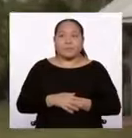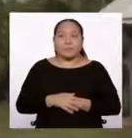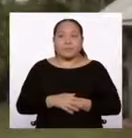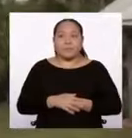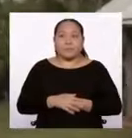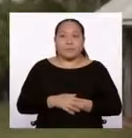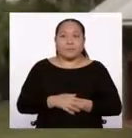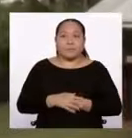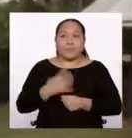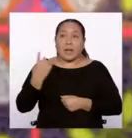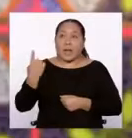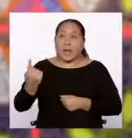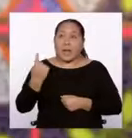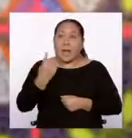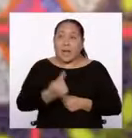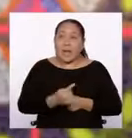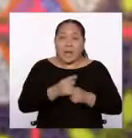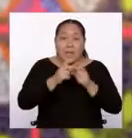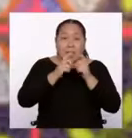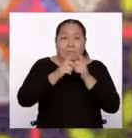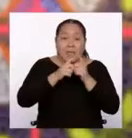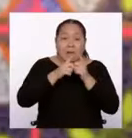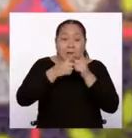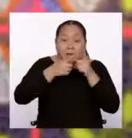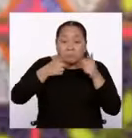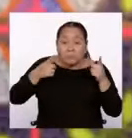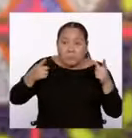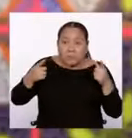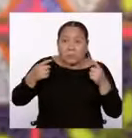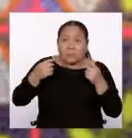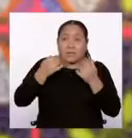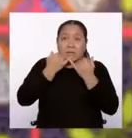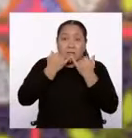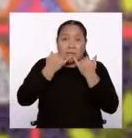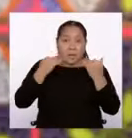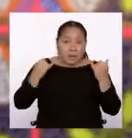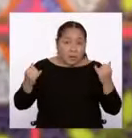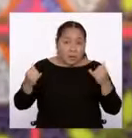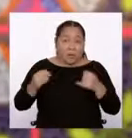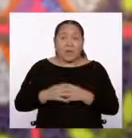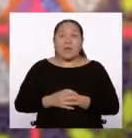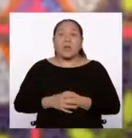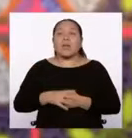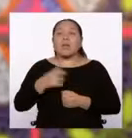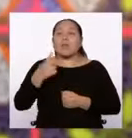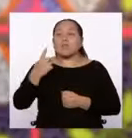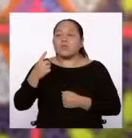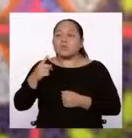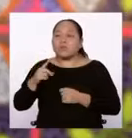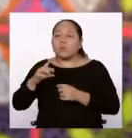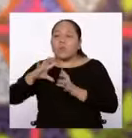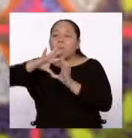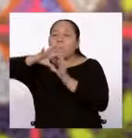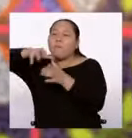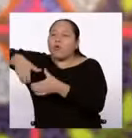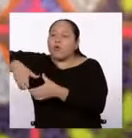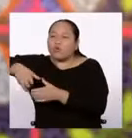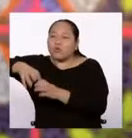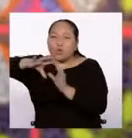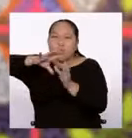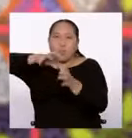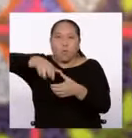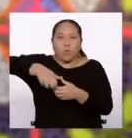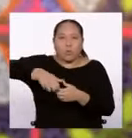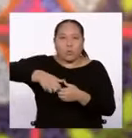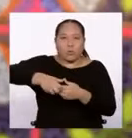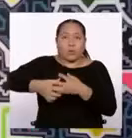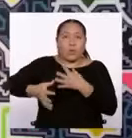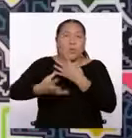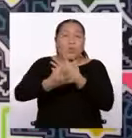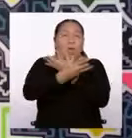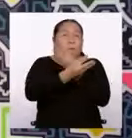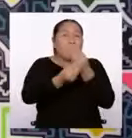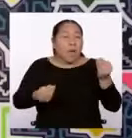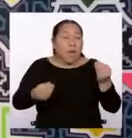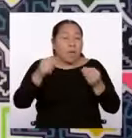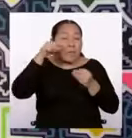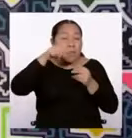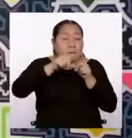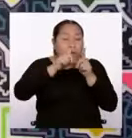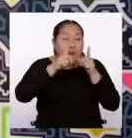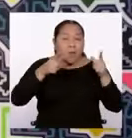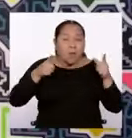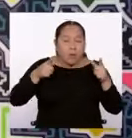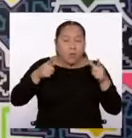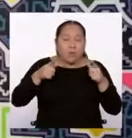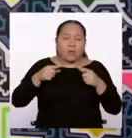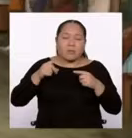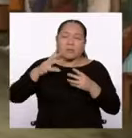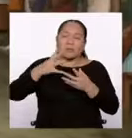Cada lengua es un mundo en sí misma, y por eso es que la pérdida de las lenguas es una